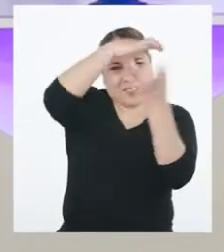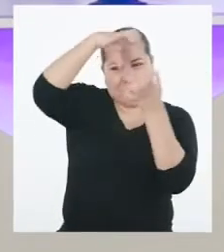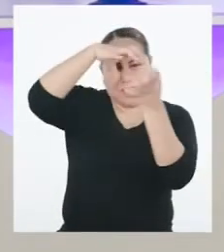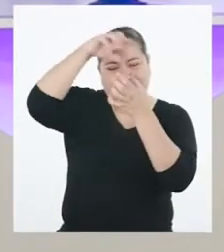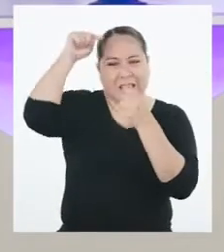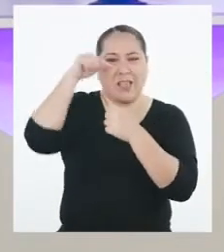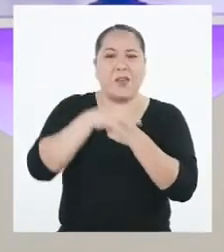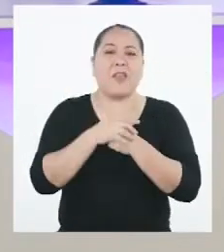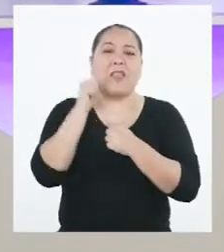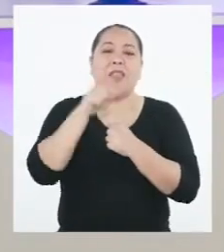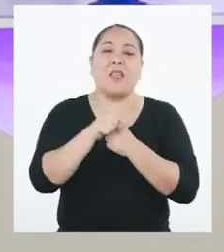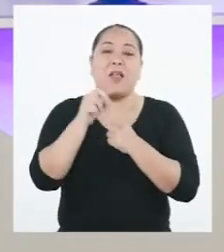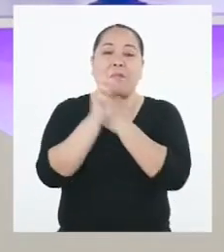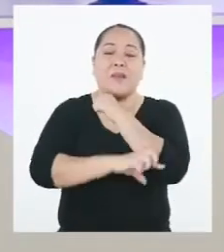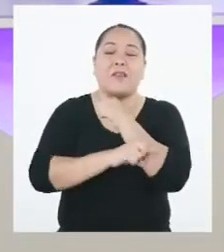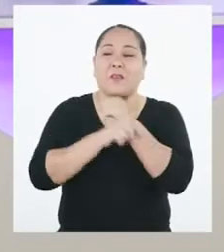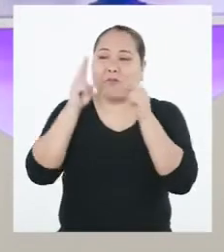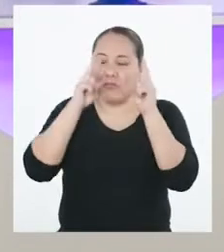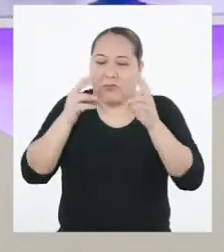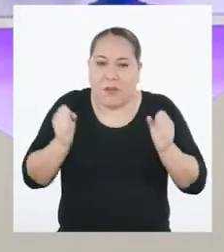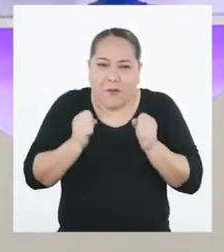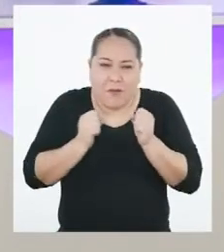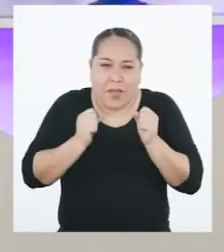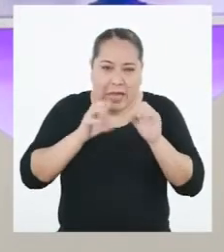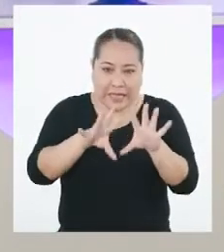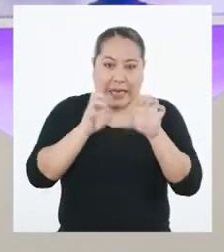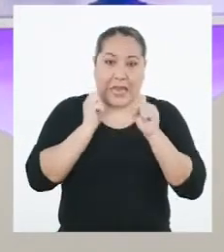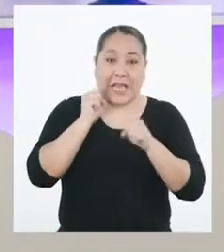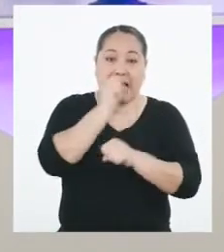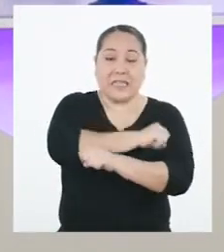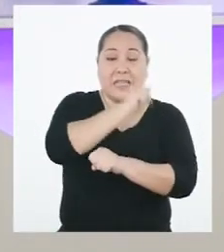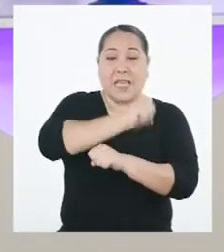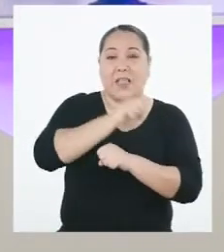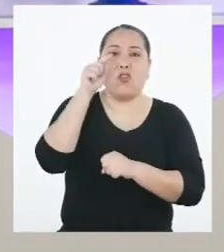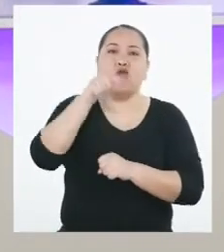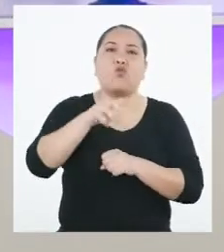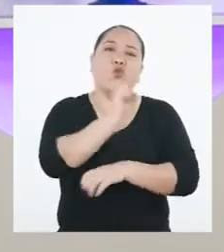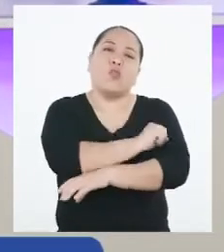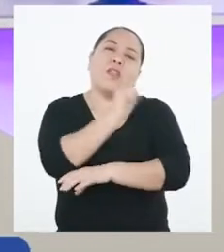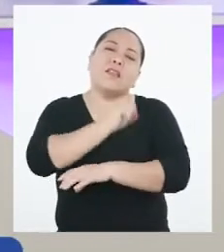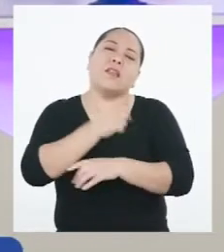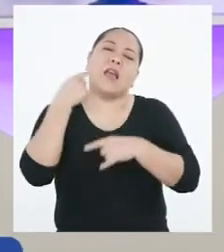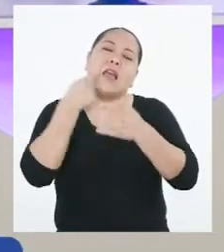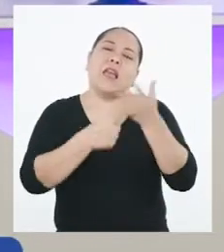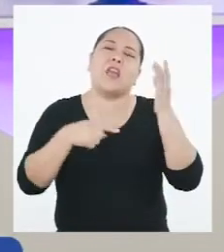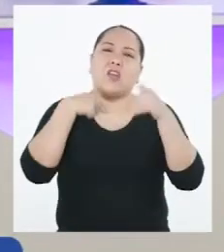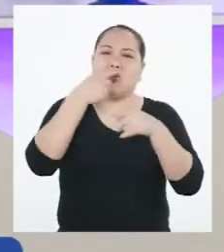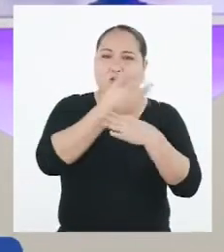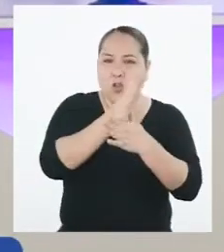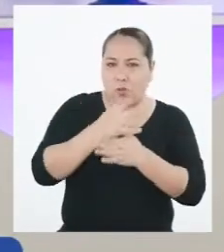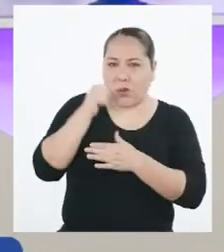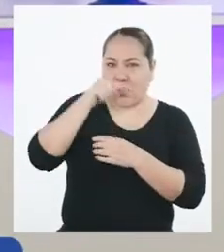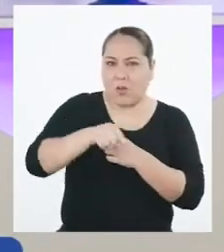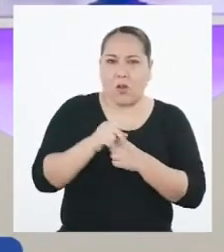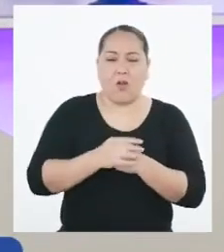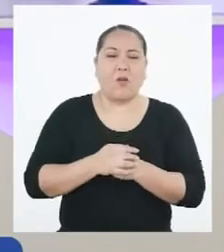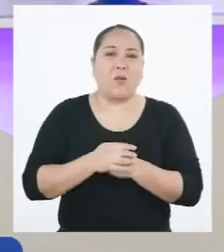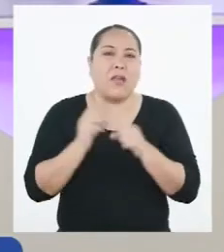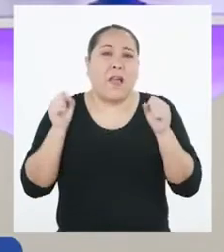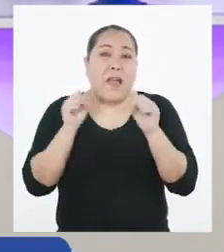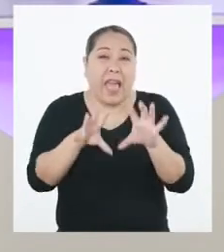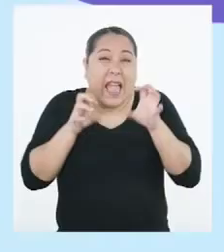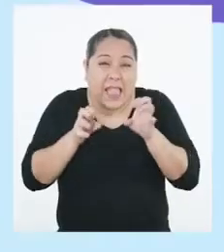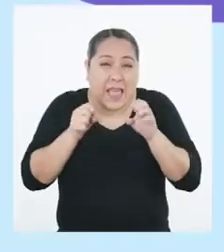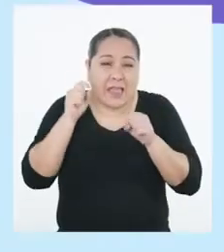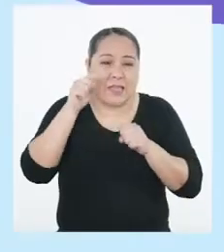en el friaje de la Amazonía y las heladas de la región andina. Al ser tú de la sierra, ¿qué nos puedes compartir sobre el fenómeno de las